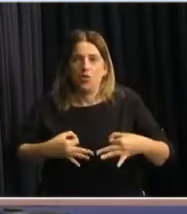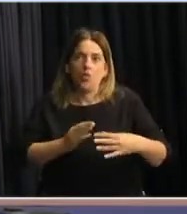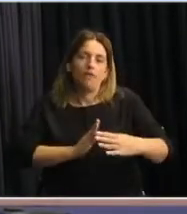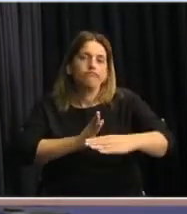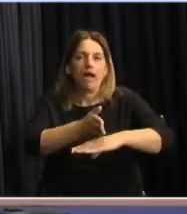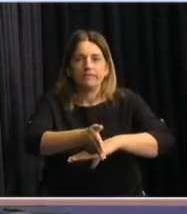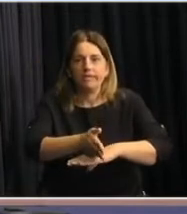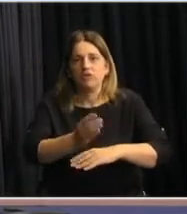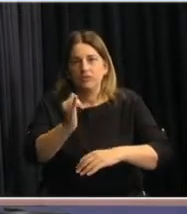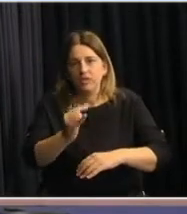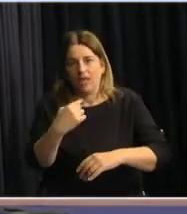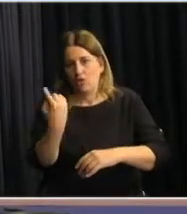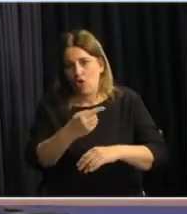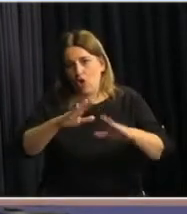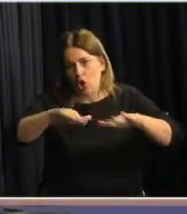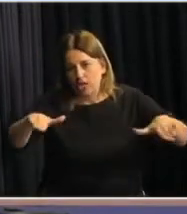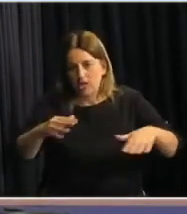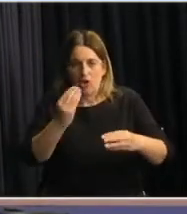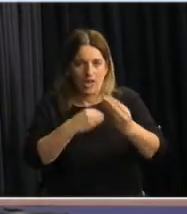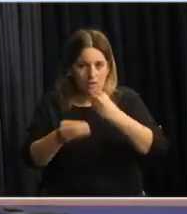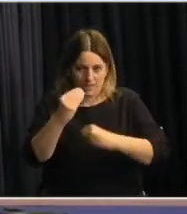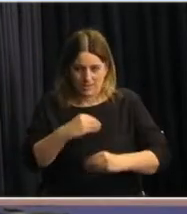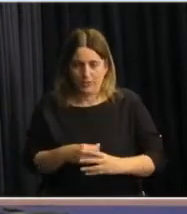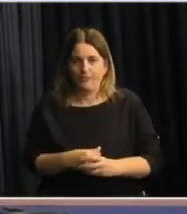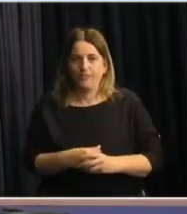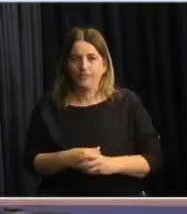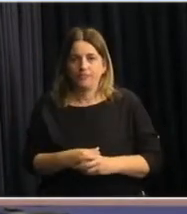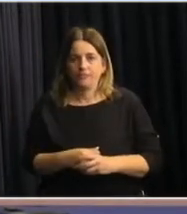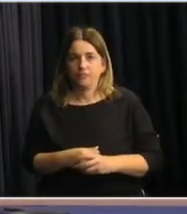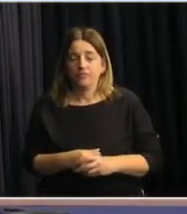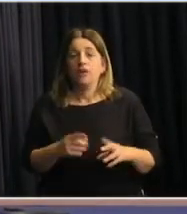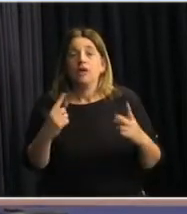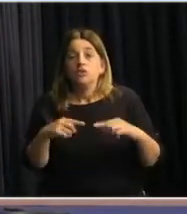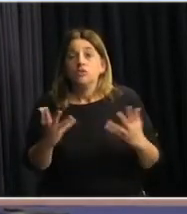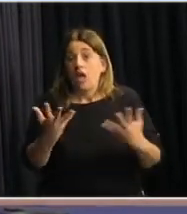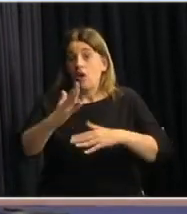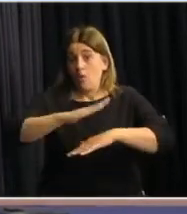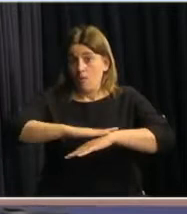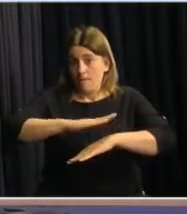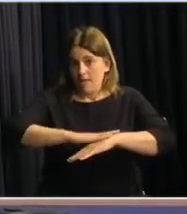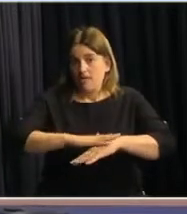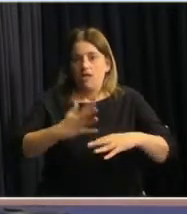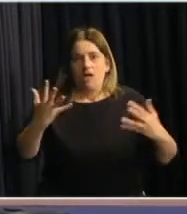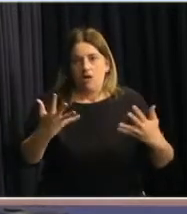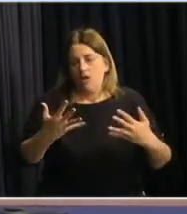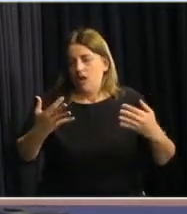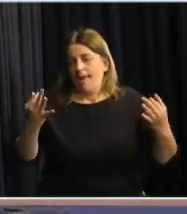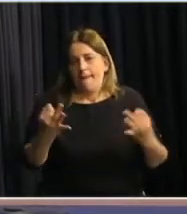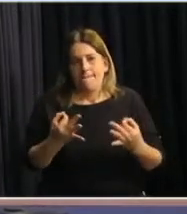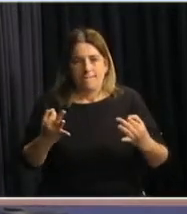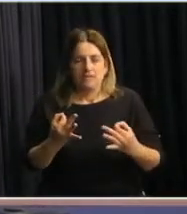acceso a la alimentación para todos los niños. Estamos en un momento extraordinario,